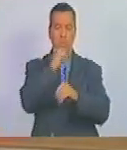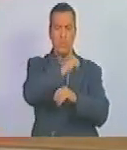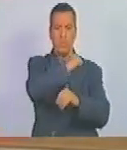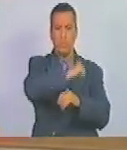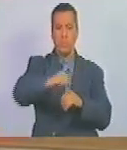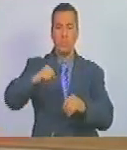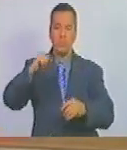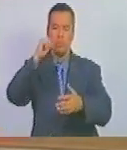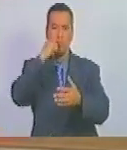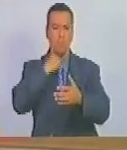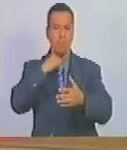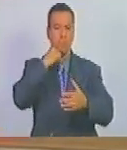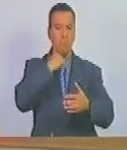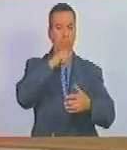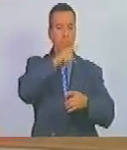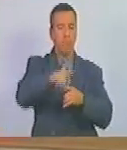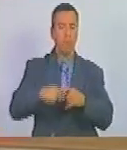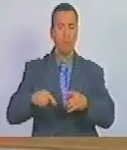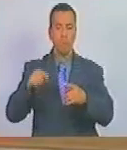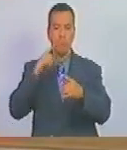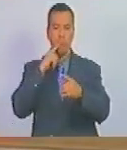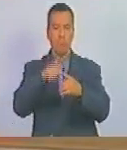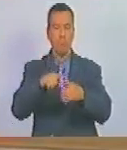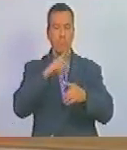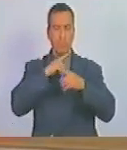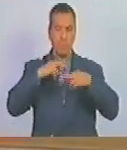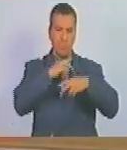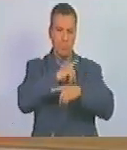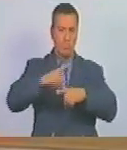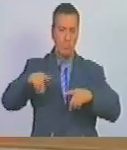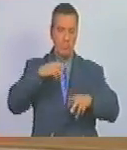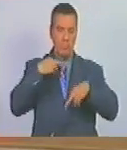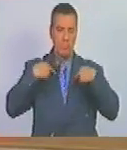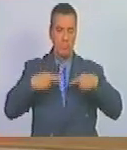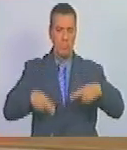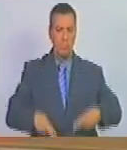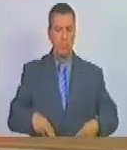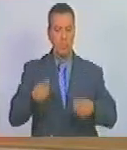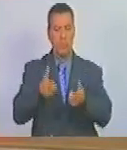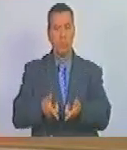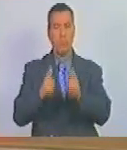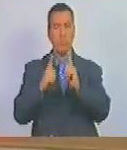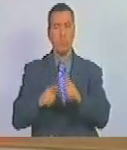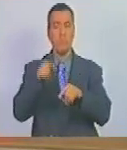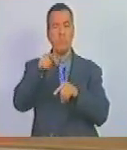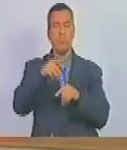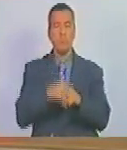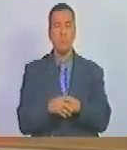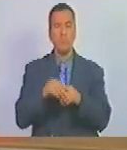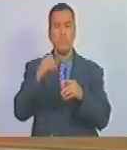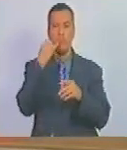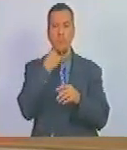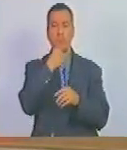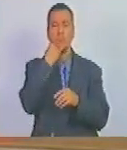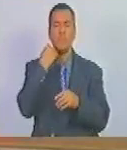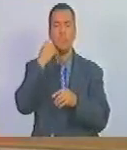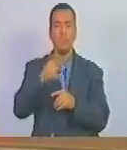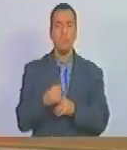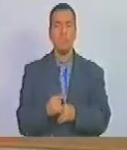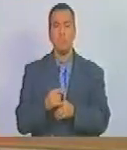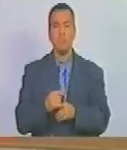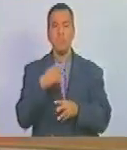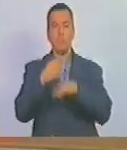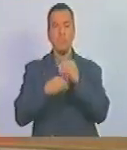abusos y violaciones a los derechos humanos perpetrados por las autoridades sionistas de israel quienes